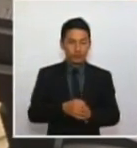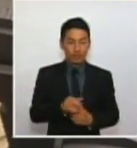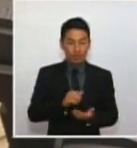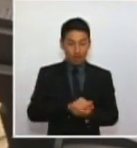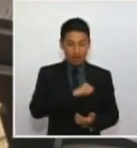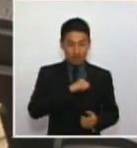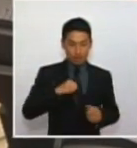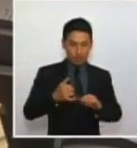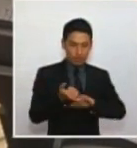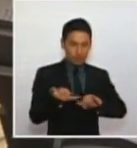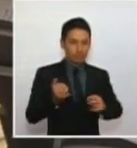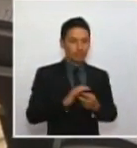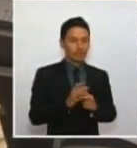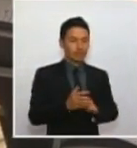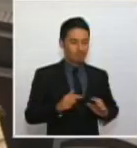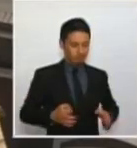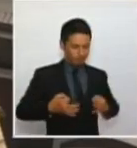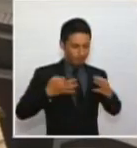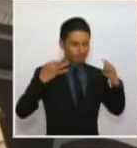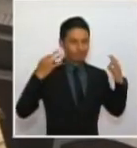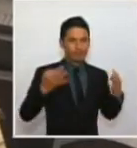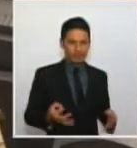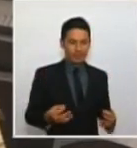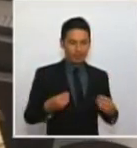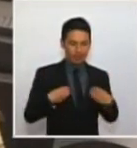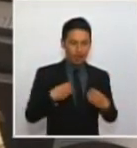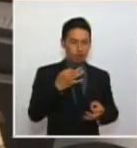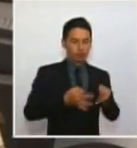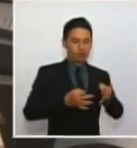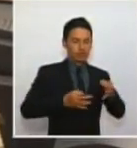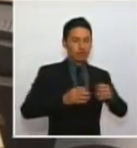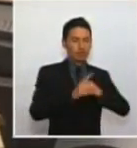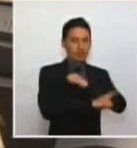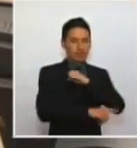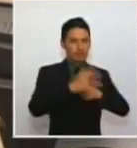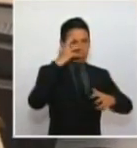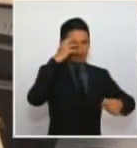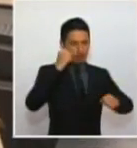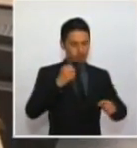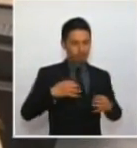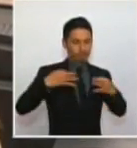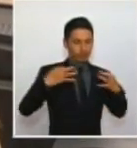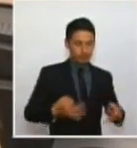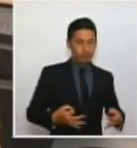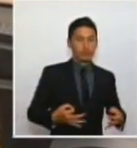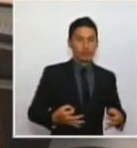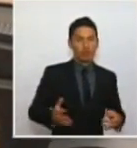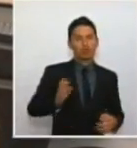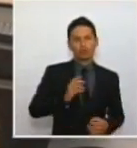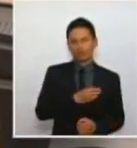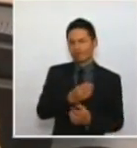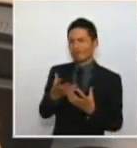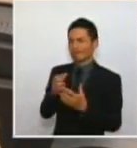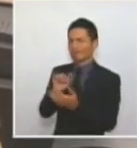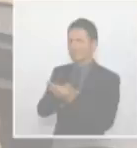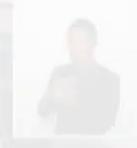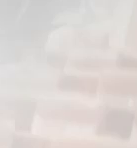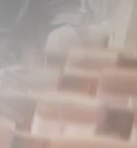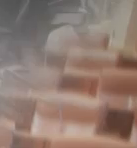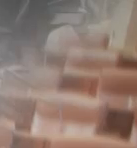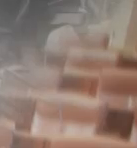legitimidad a la justicia penal militar que es lo que todos estamos buscando.